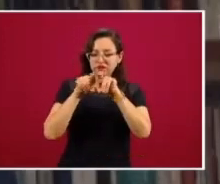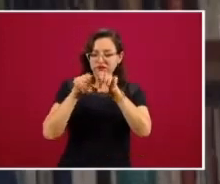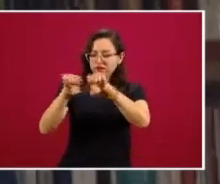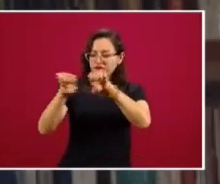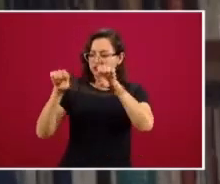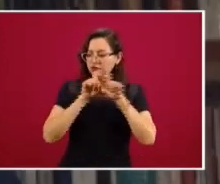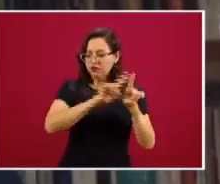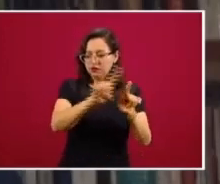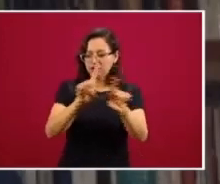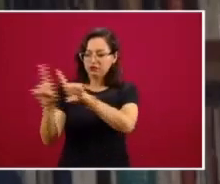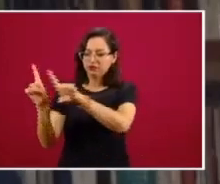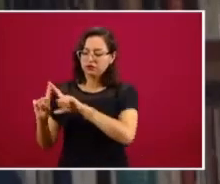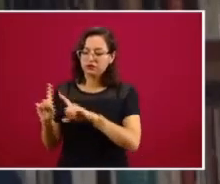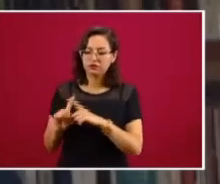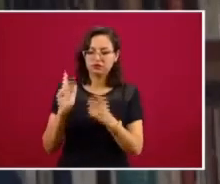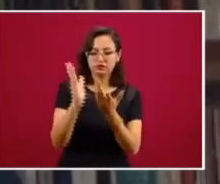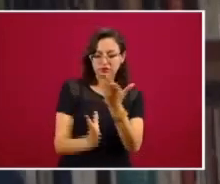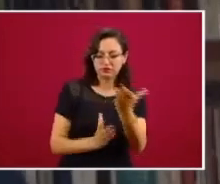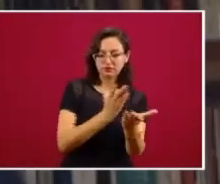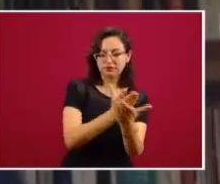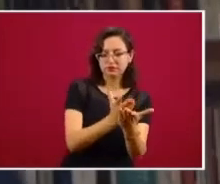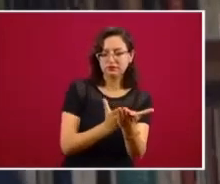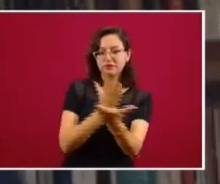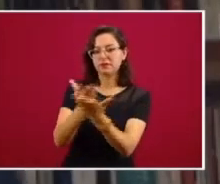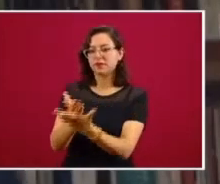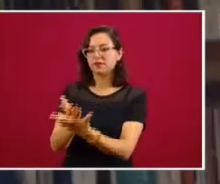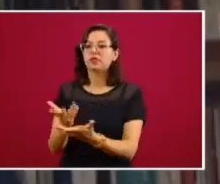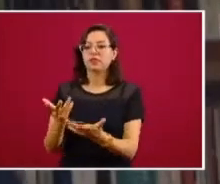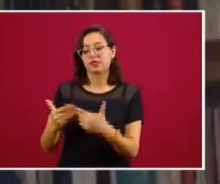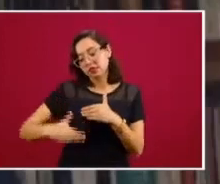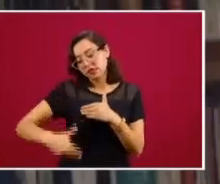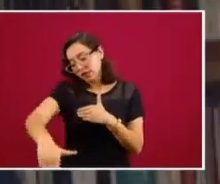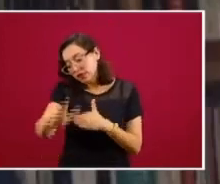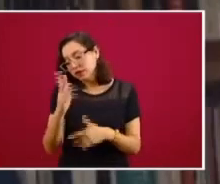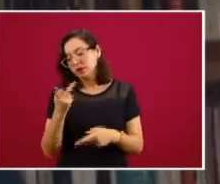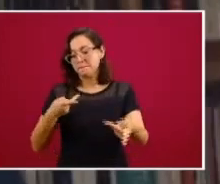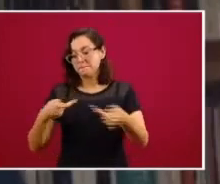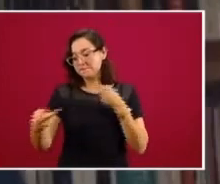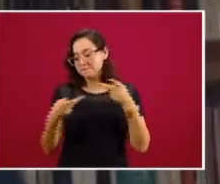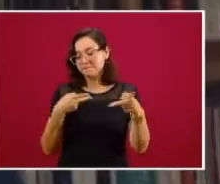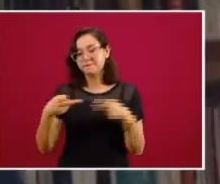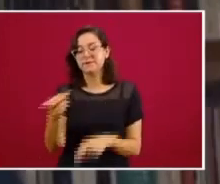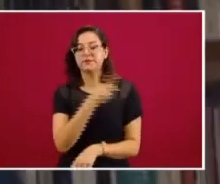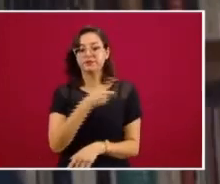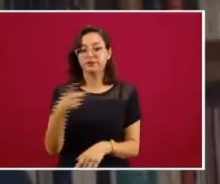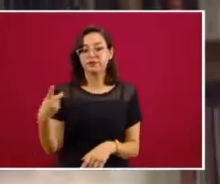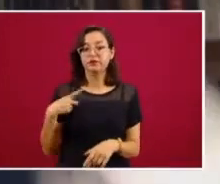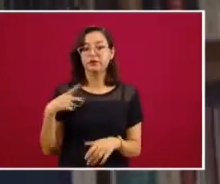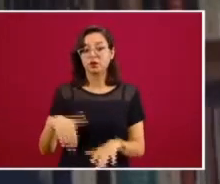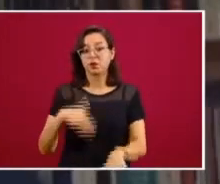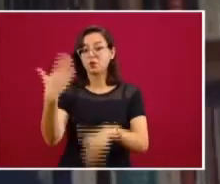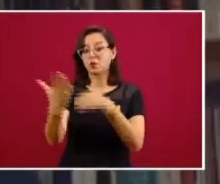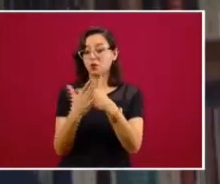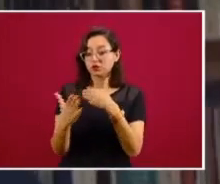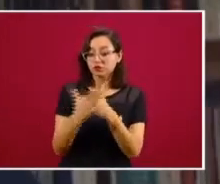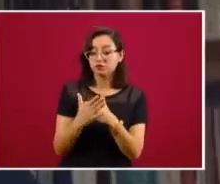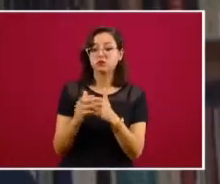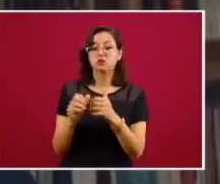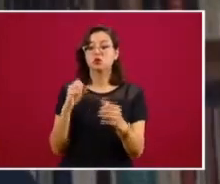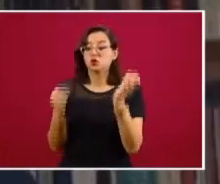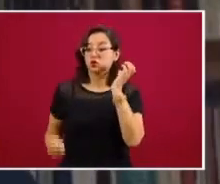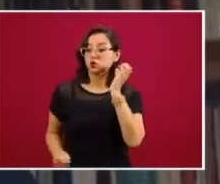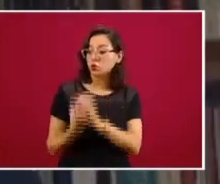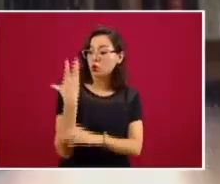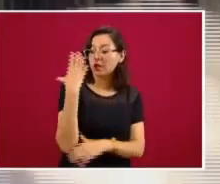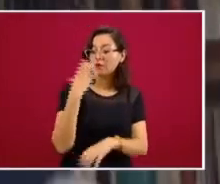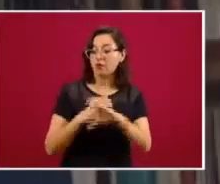de salud, y debemos de estar preparados para poder tener acceso en un momento dado a los instrumentos que nos van